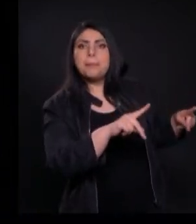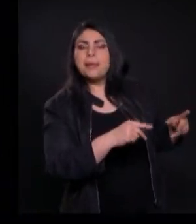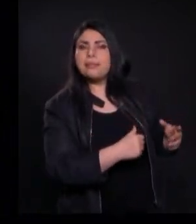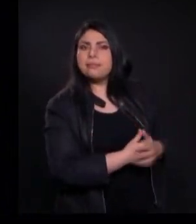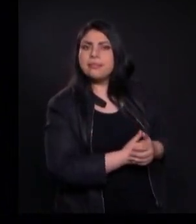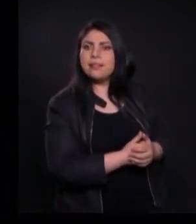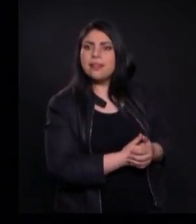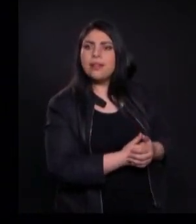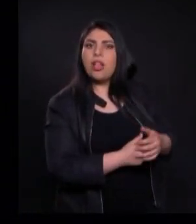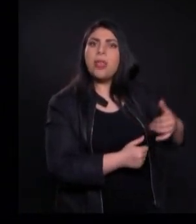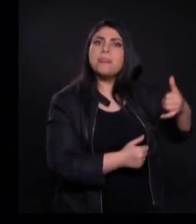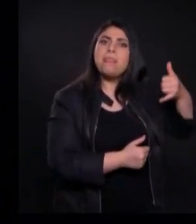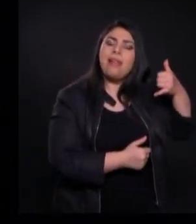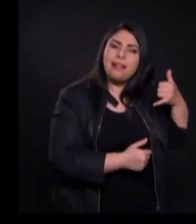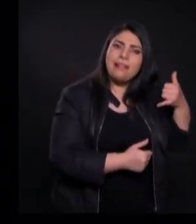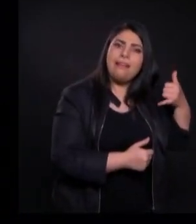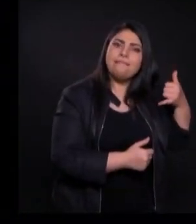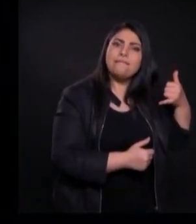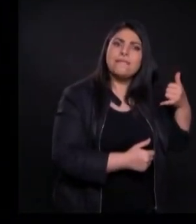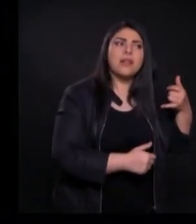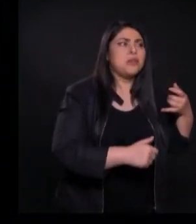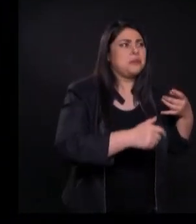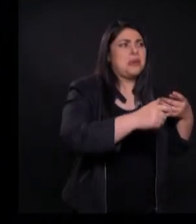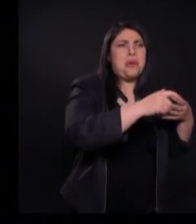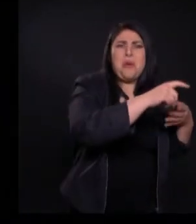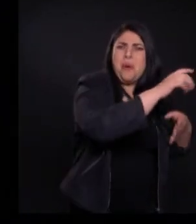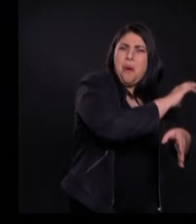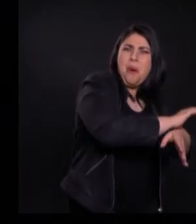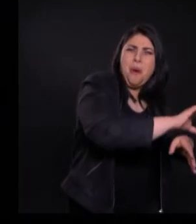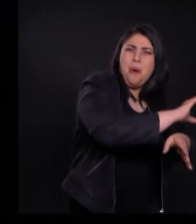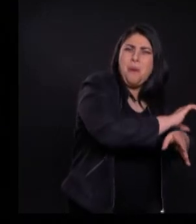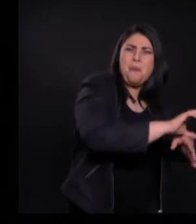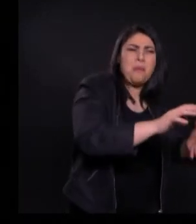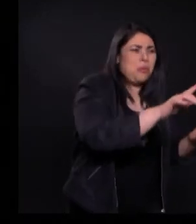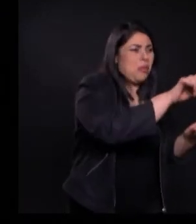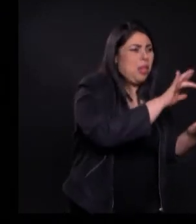Para vender Una computadora Para vender Una tablet